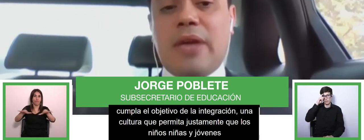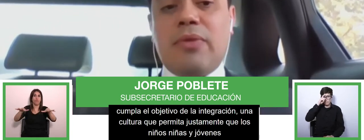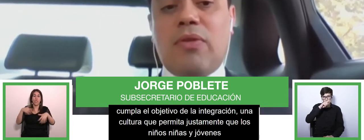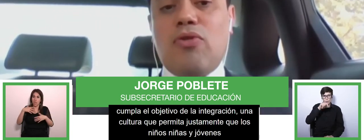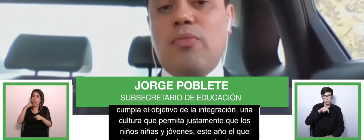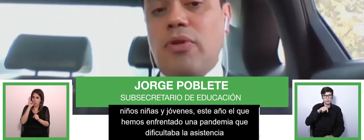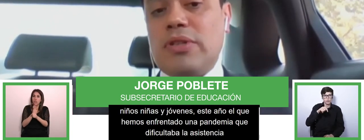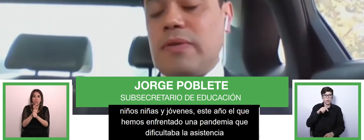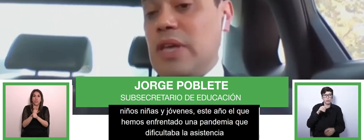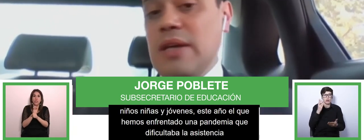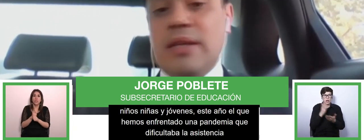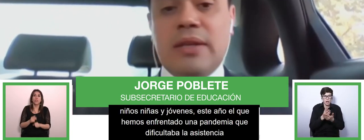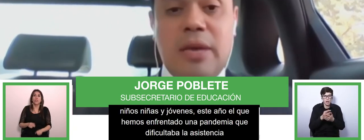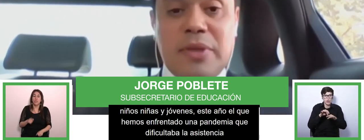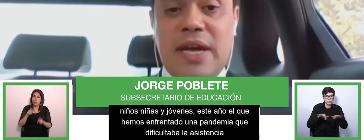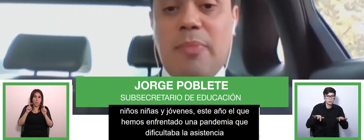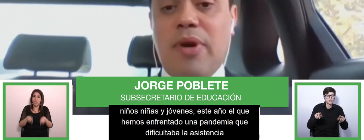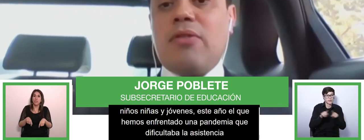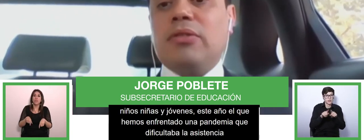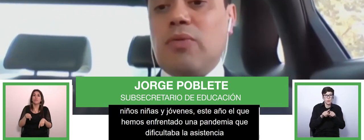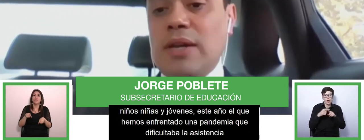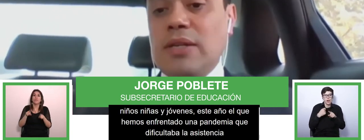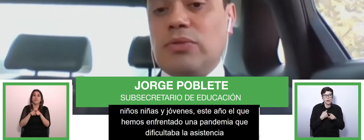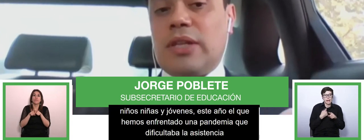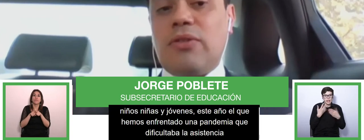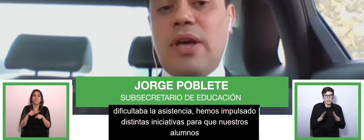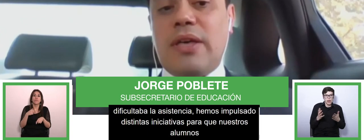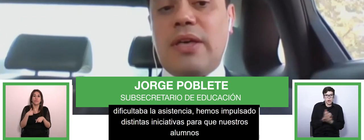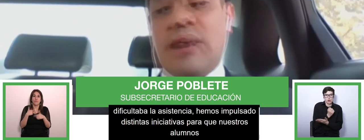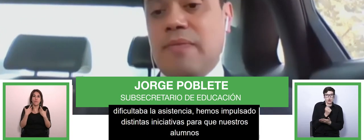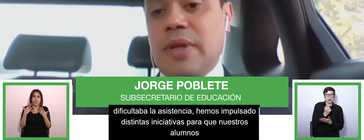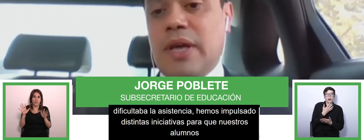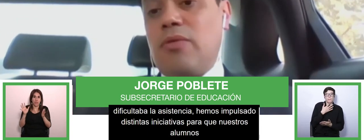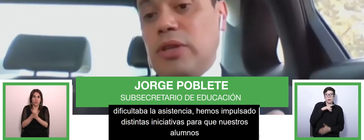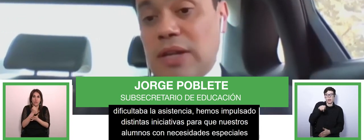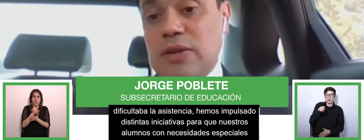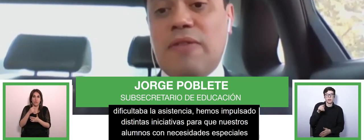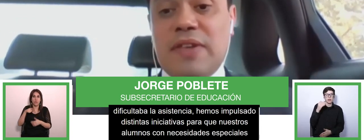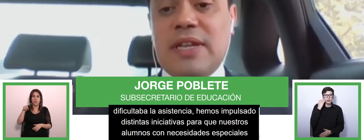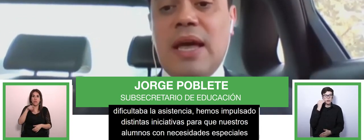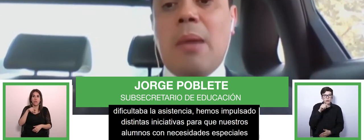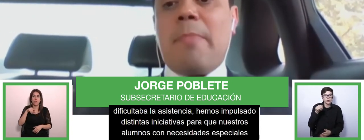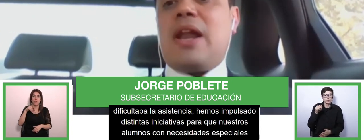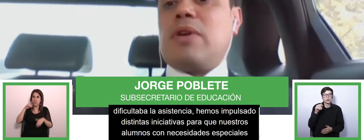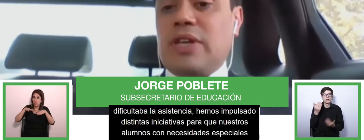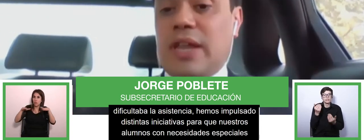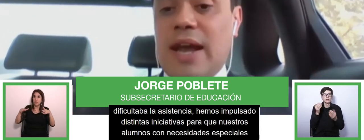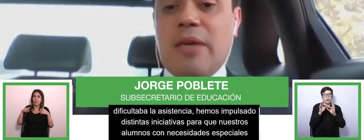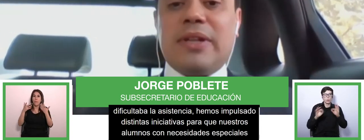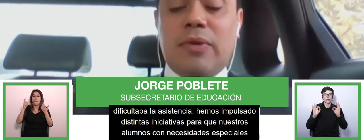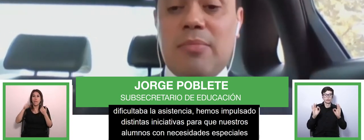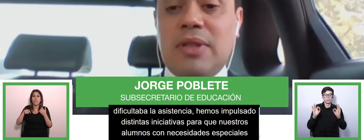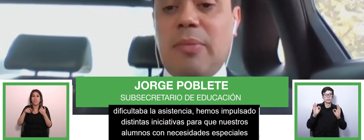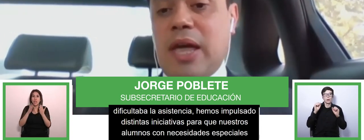iniciativas para que nuestros alumnos con necesidades de necesidades especiales puedan continuar su trayectoria educativa en un contexto que sido difícil para la educación